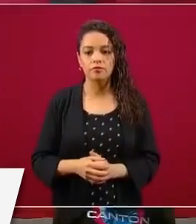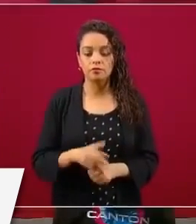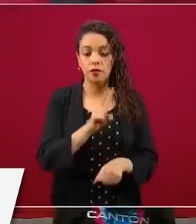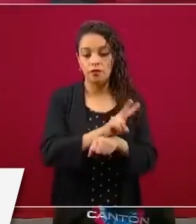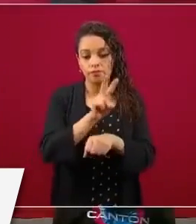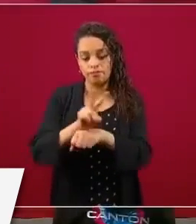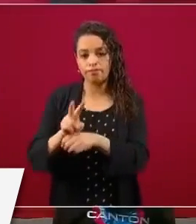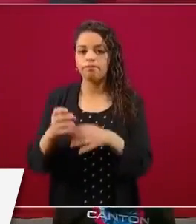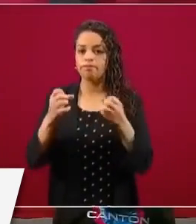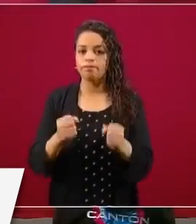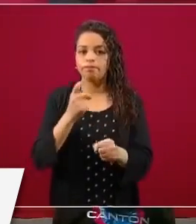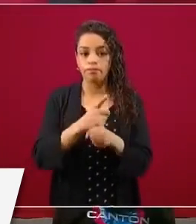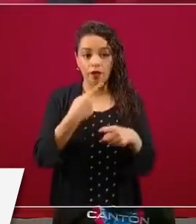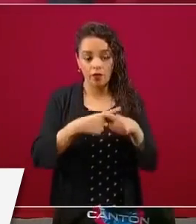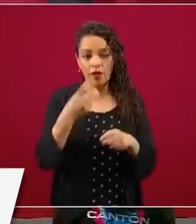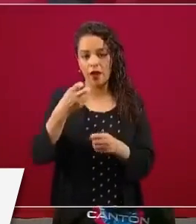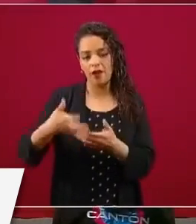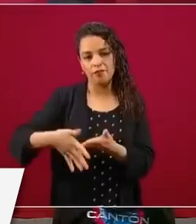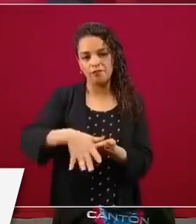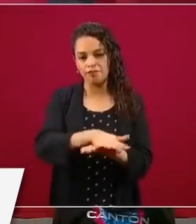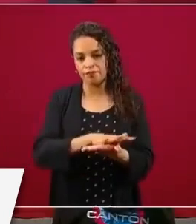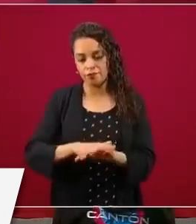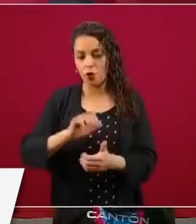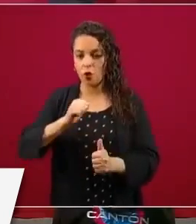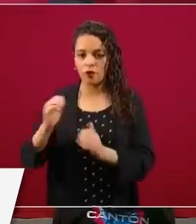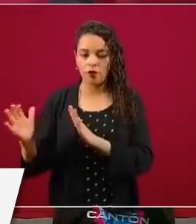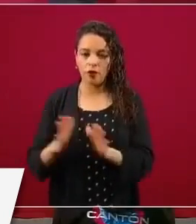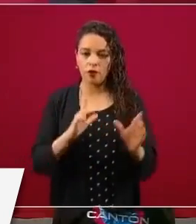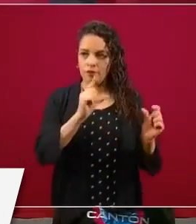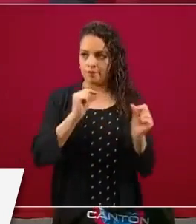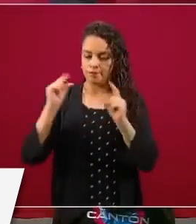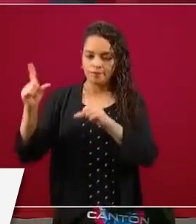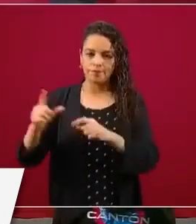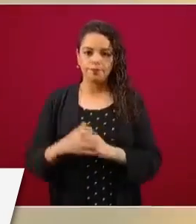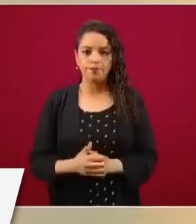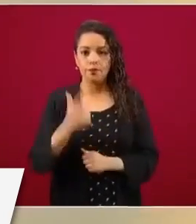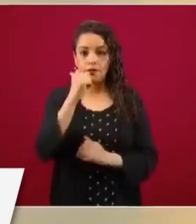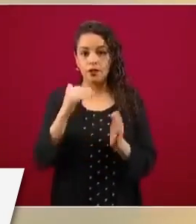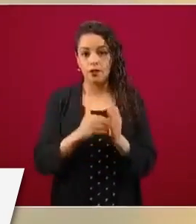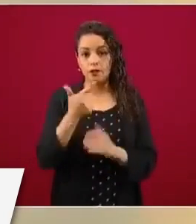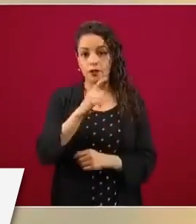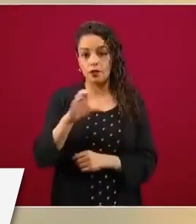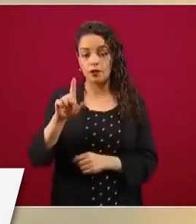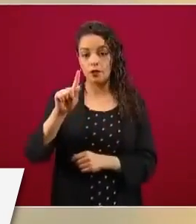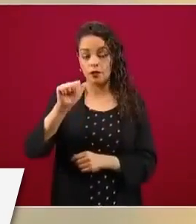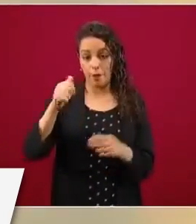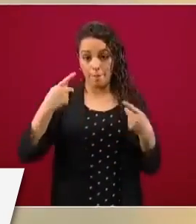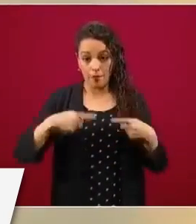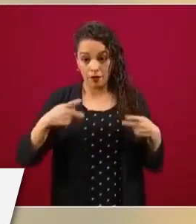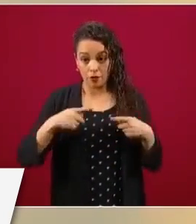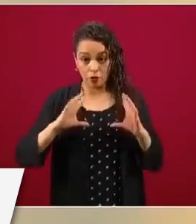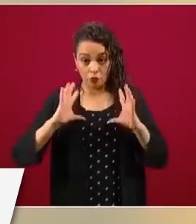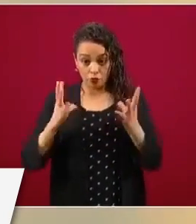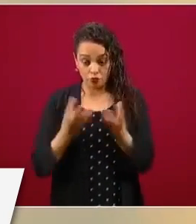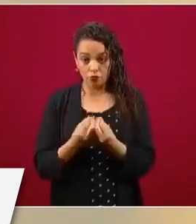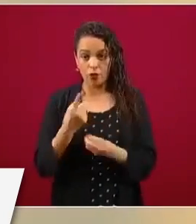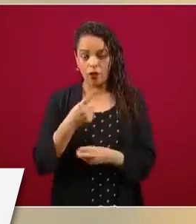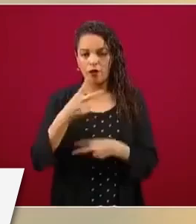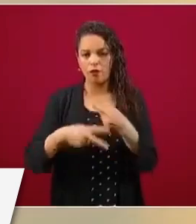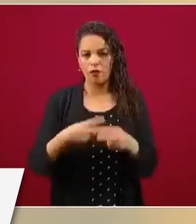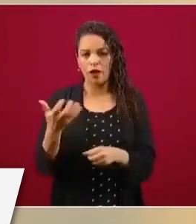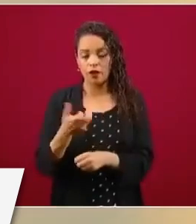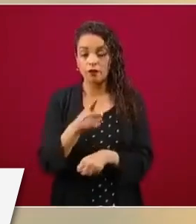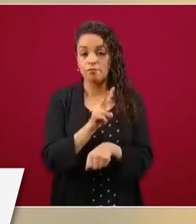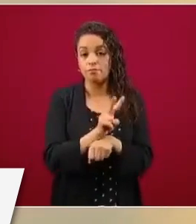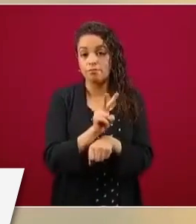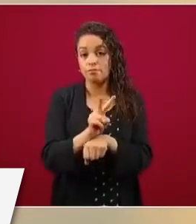seguridad. En instalaciones estratégicas todos estos 7 mil 776 hombres realizan lo que es la